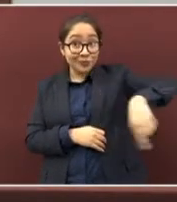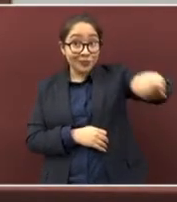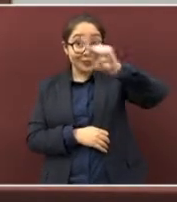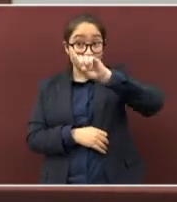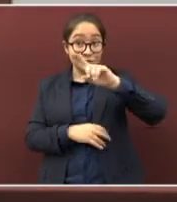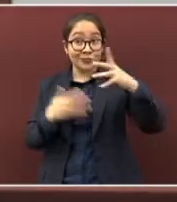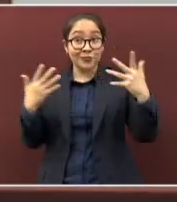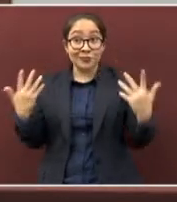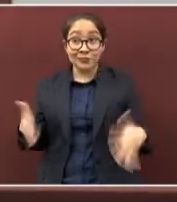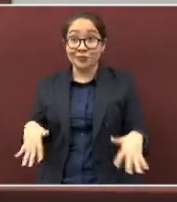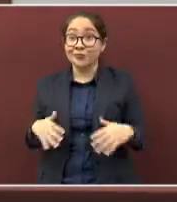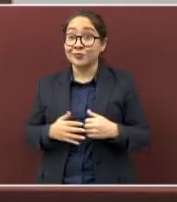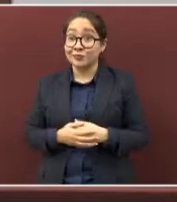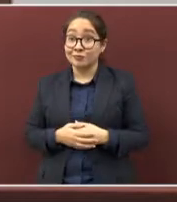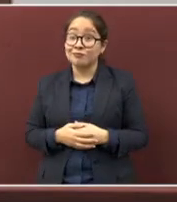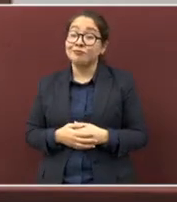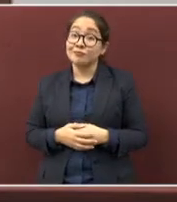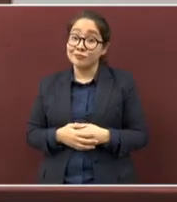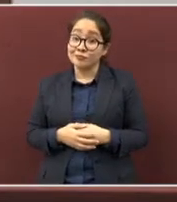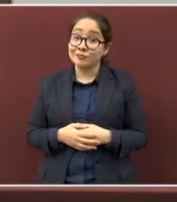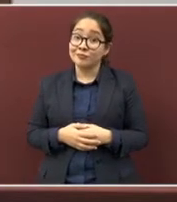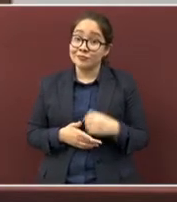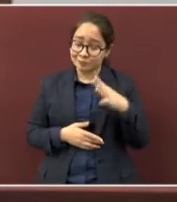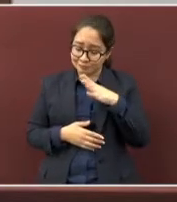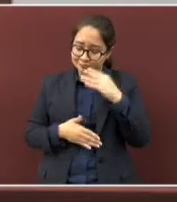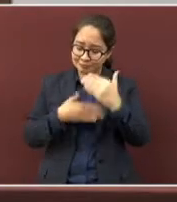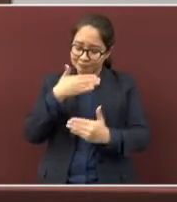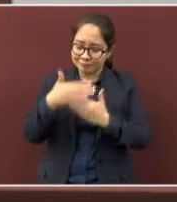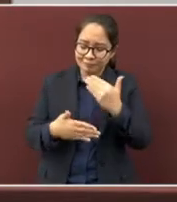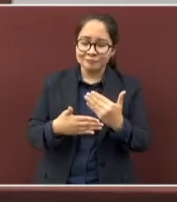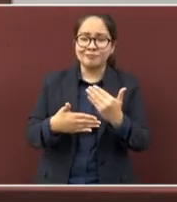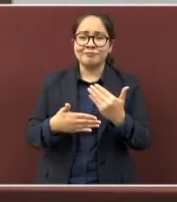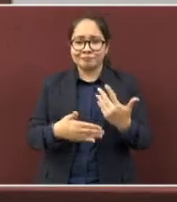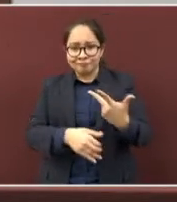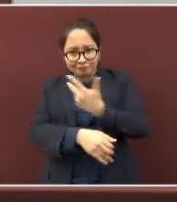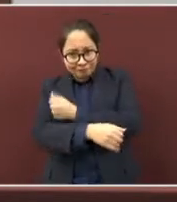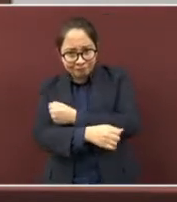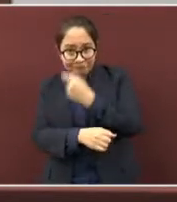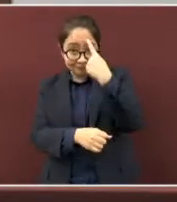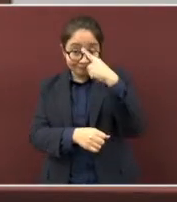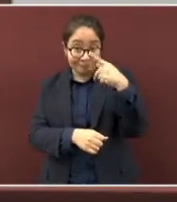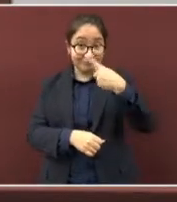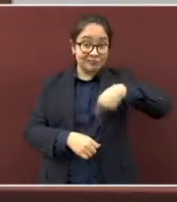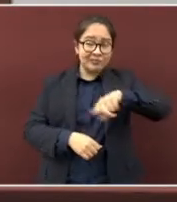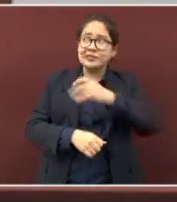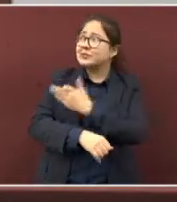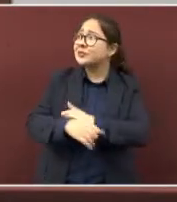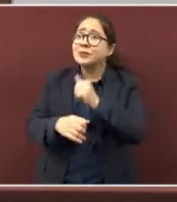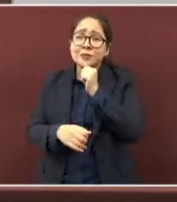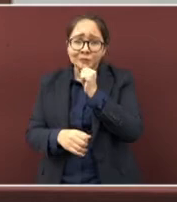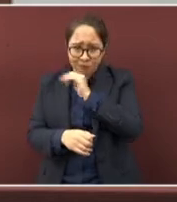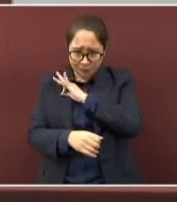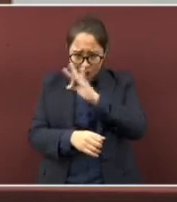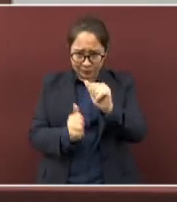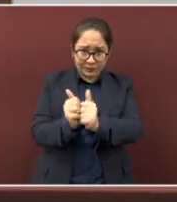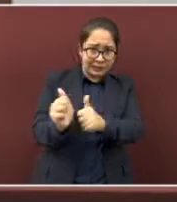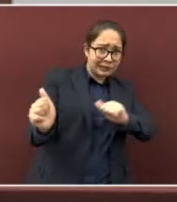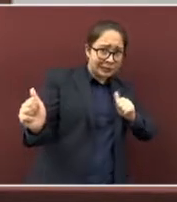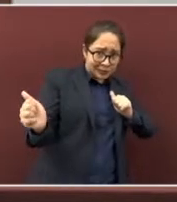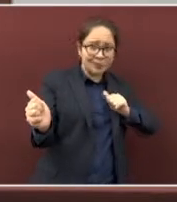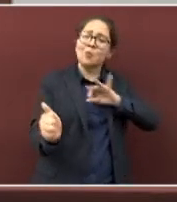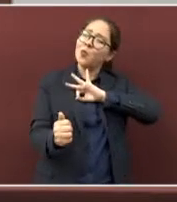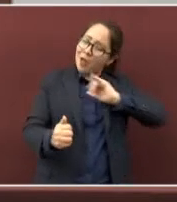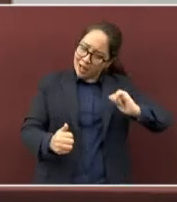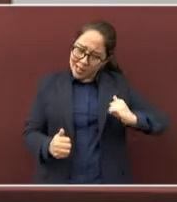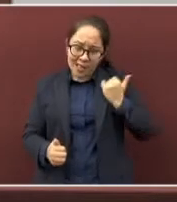desarrollo las jornadas de vacunación para rezagados. No lo olviden, así que si no se han